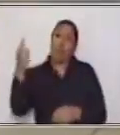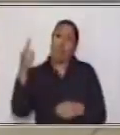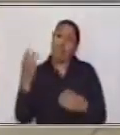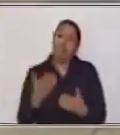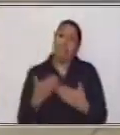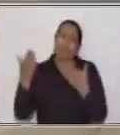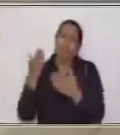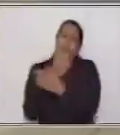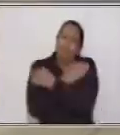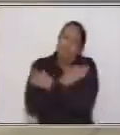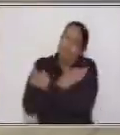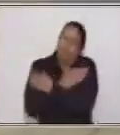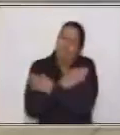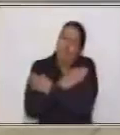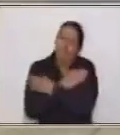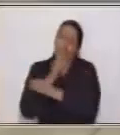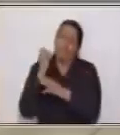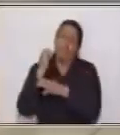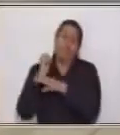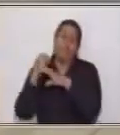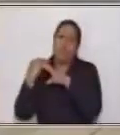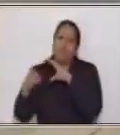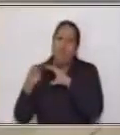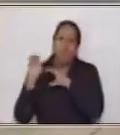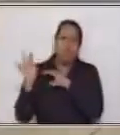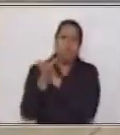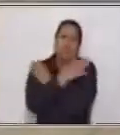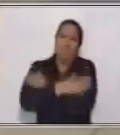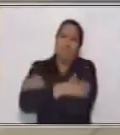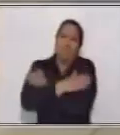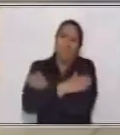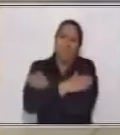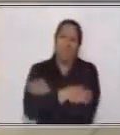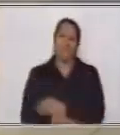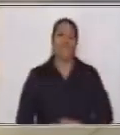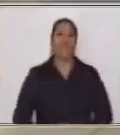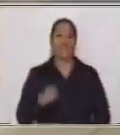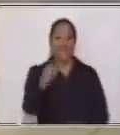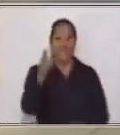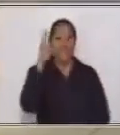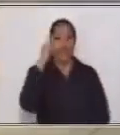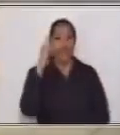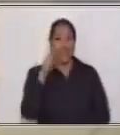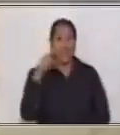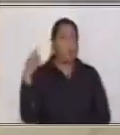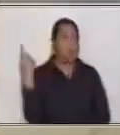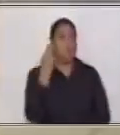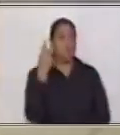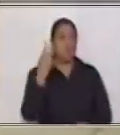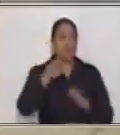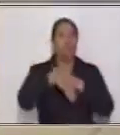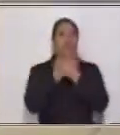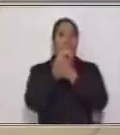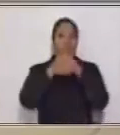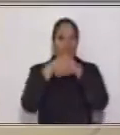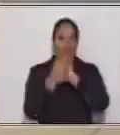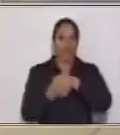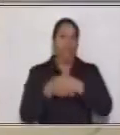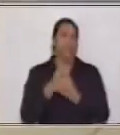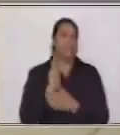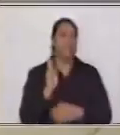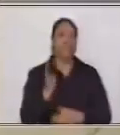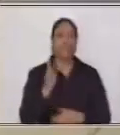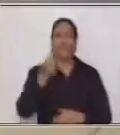abrazo desde la distancia. Recordemos también que es importante lavarnos las manos constantemente